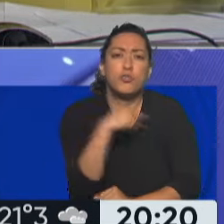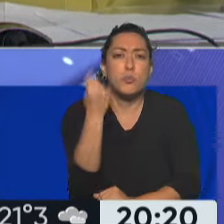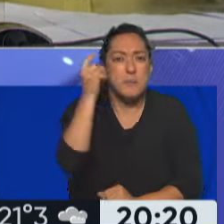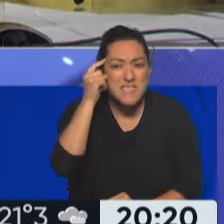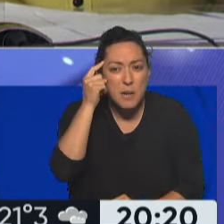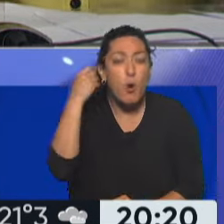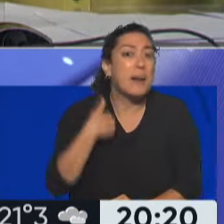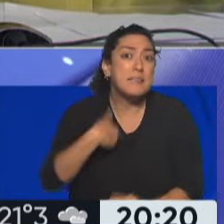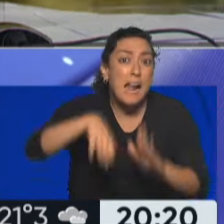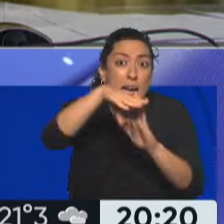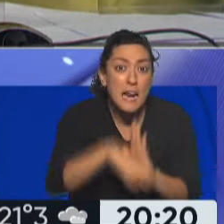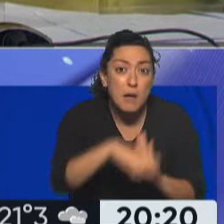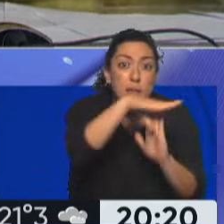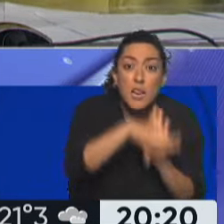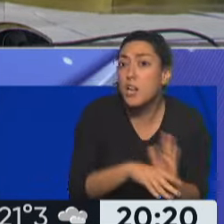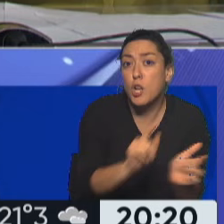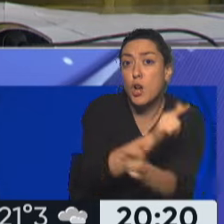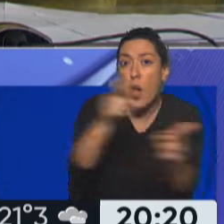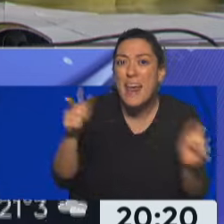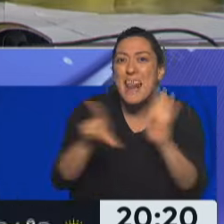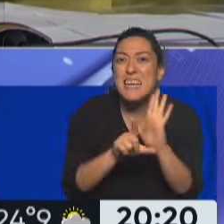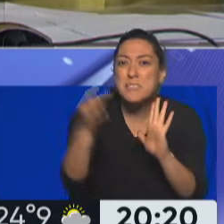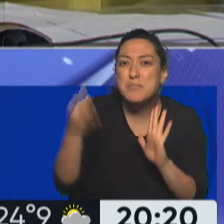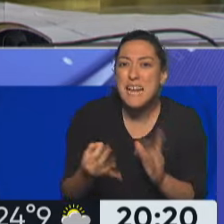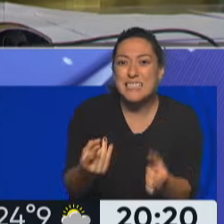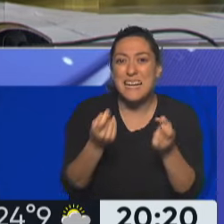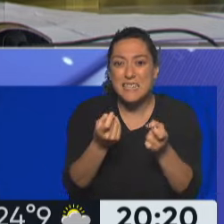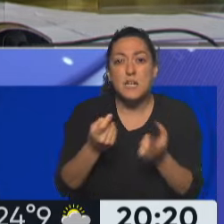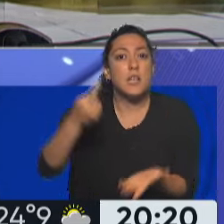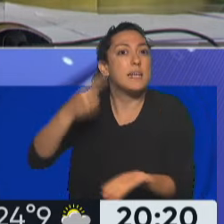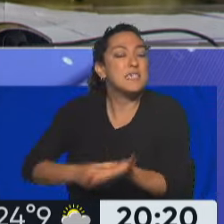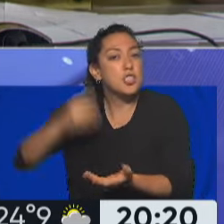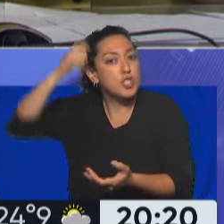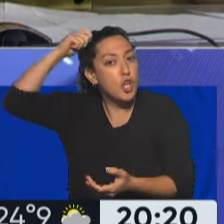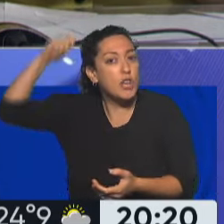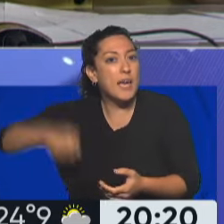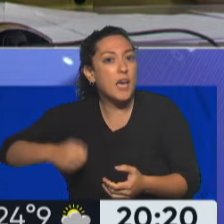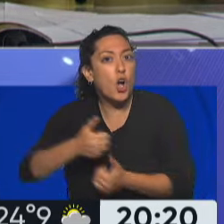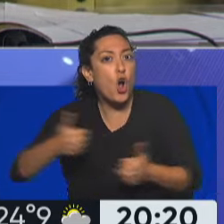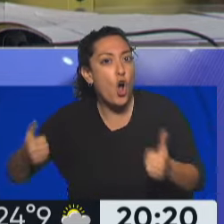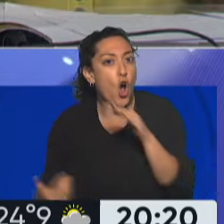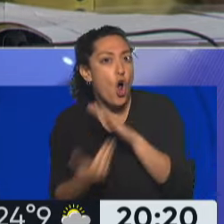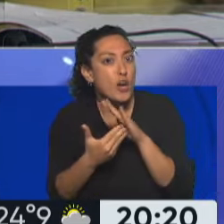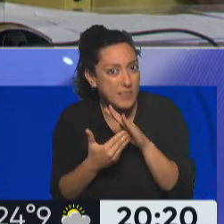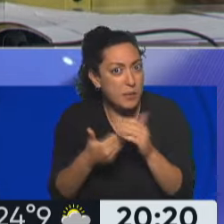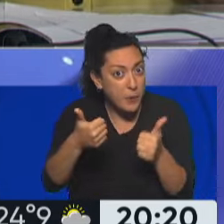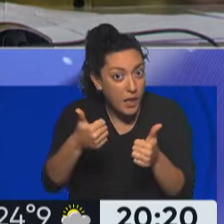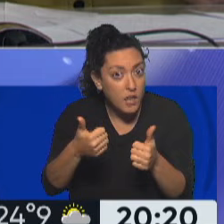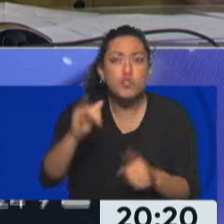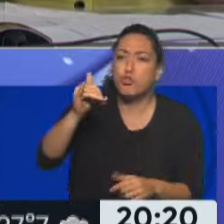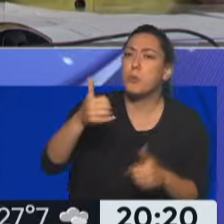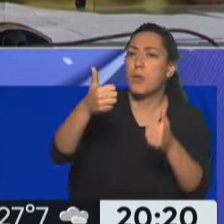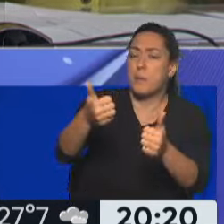nuestro país no está regulado. Necesitamos una ley especial. A vos te parece bien el fallo de la Corte. A mí me parece bien el fallo de la Corte, porque si empezamos a poner